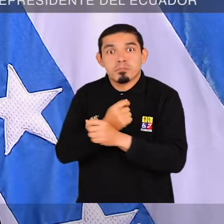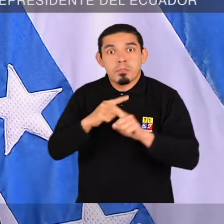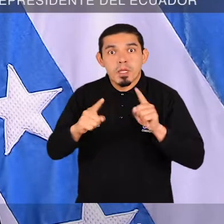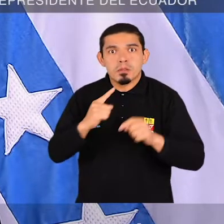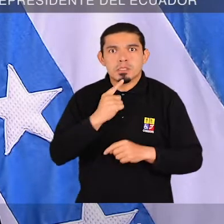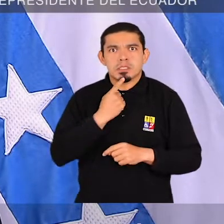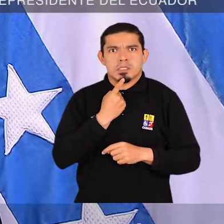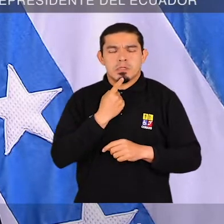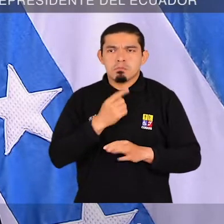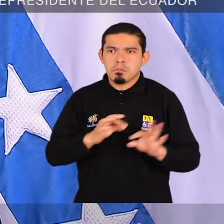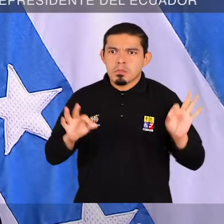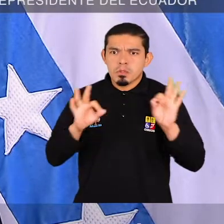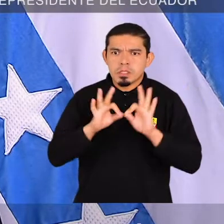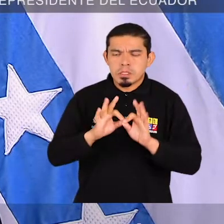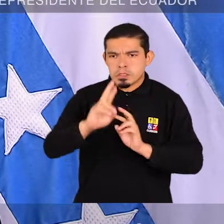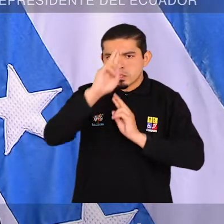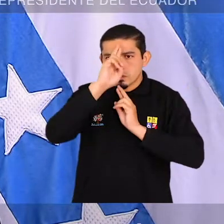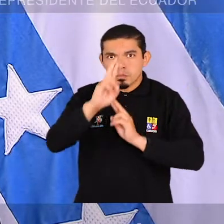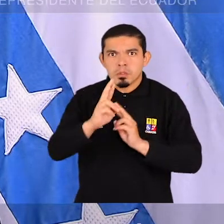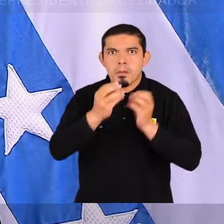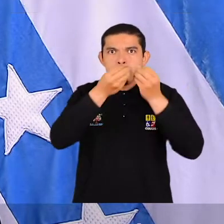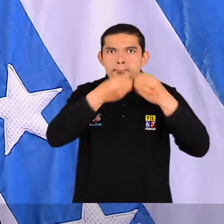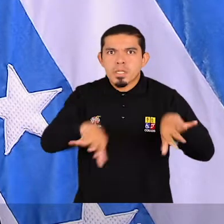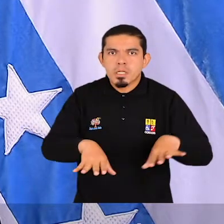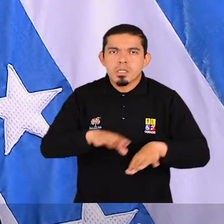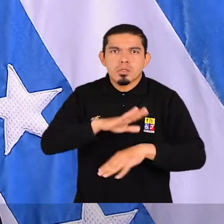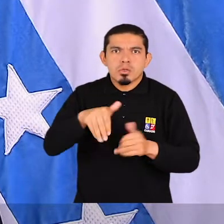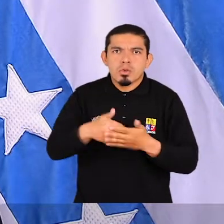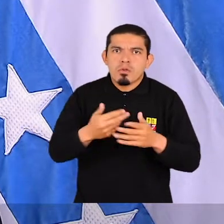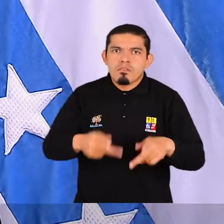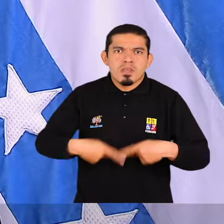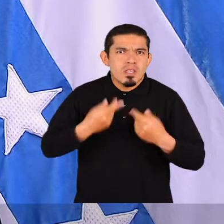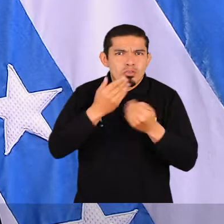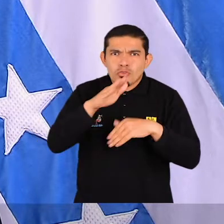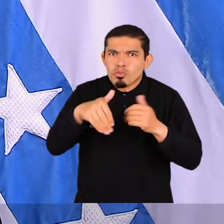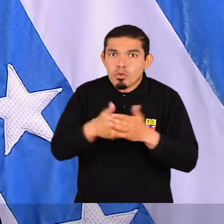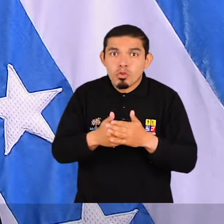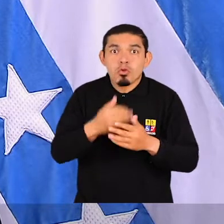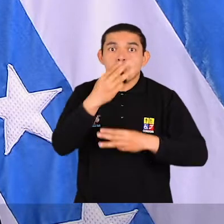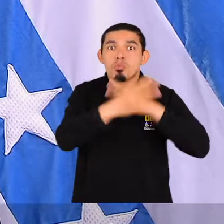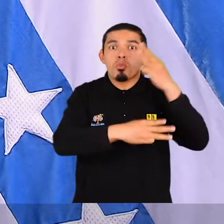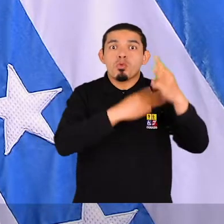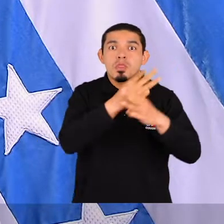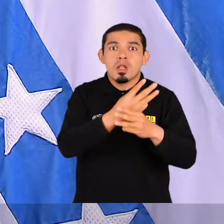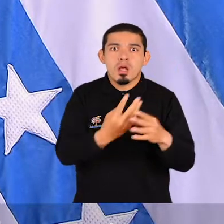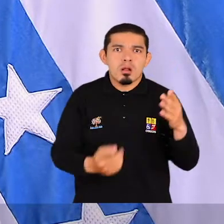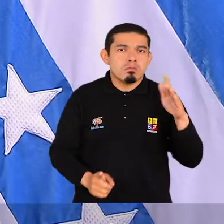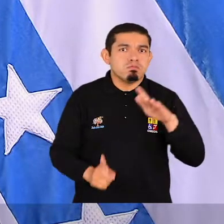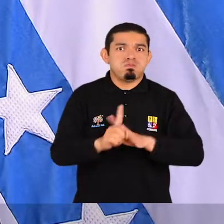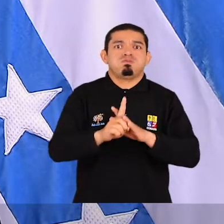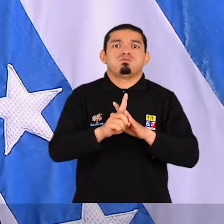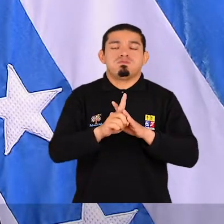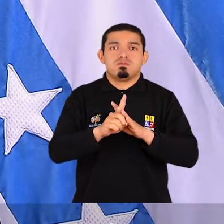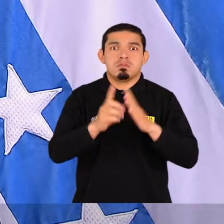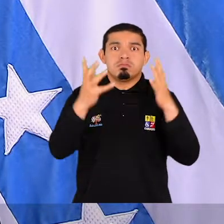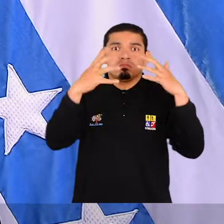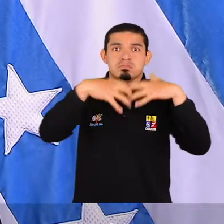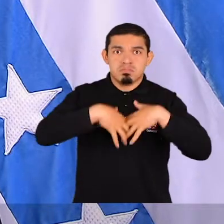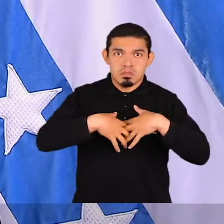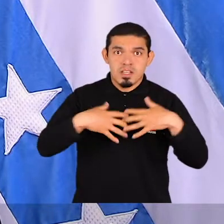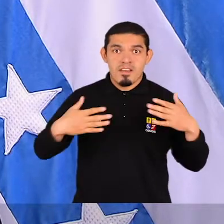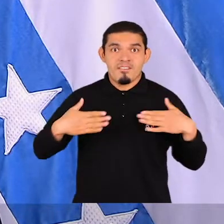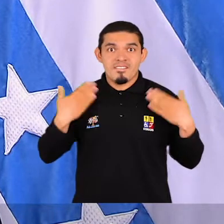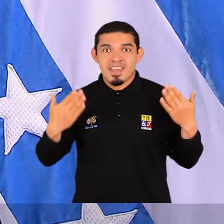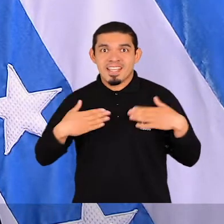realmente en serio, podemos perderlo todo en un instante. Crisis mundiales como la actual nos recuerdan que la alegría no